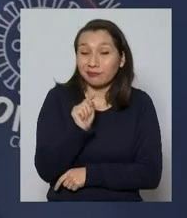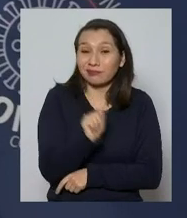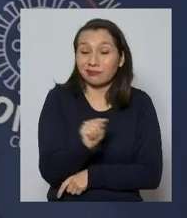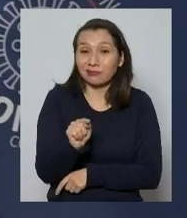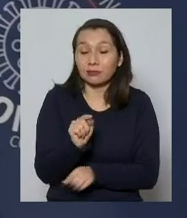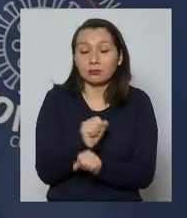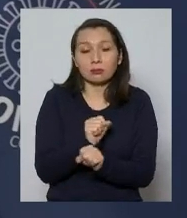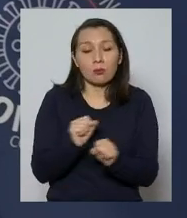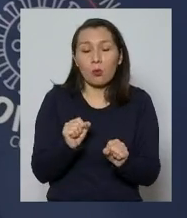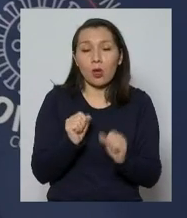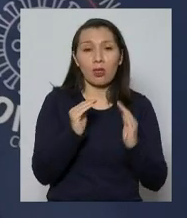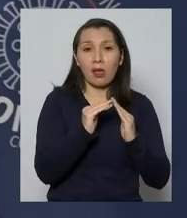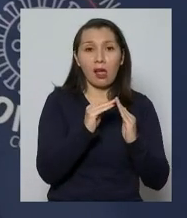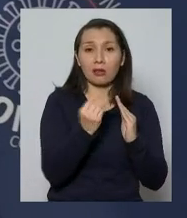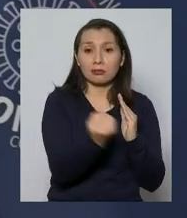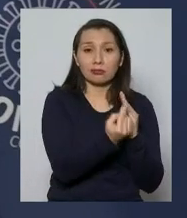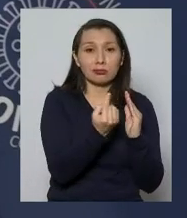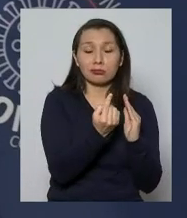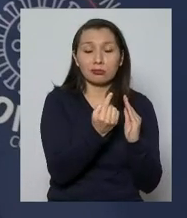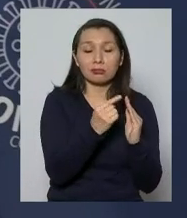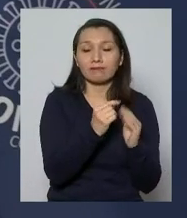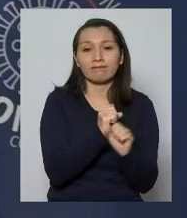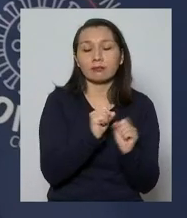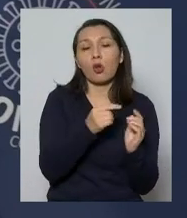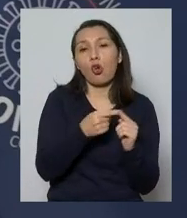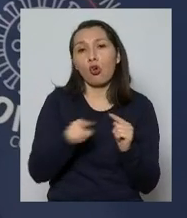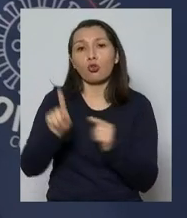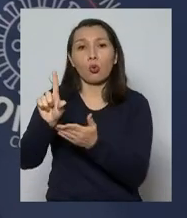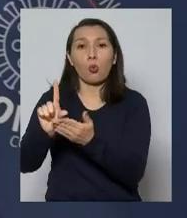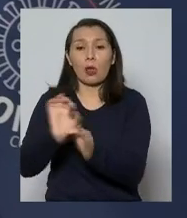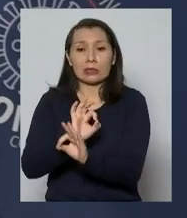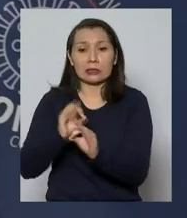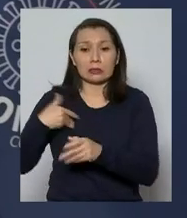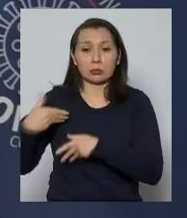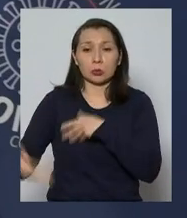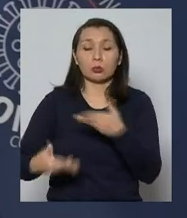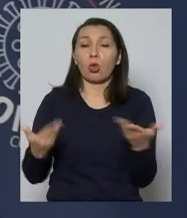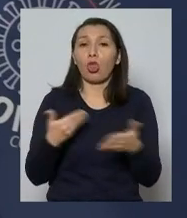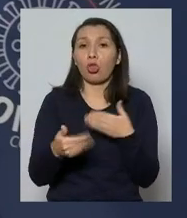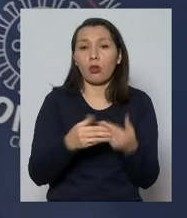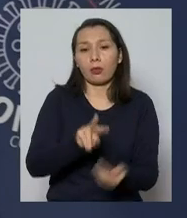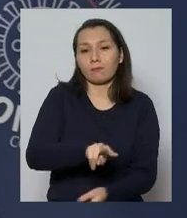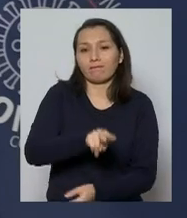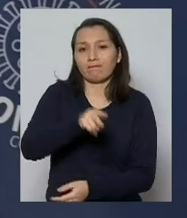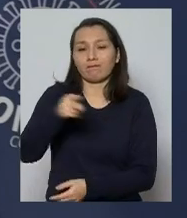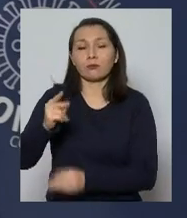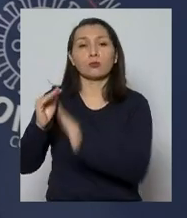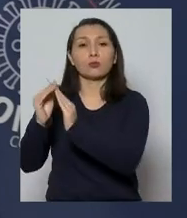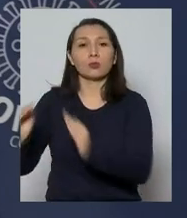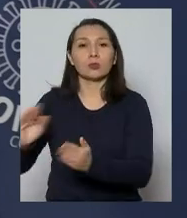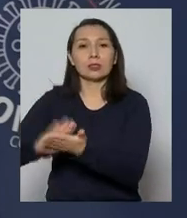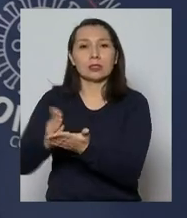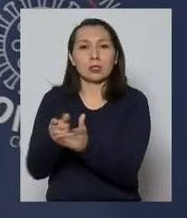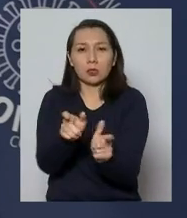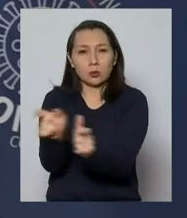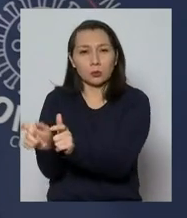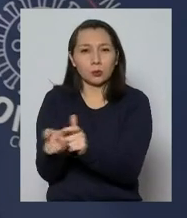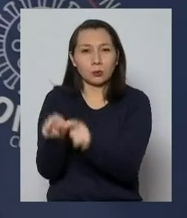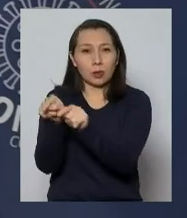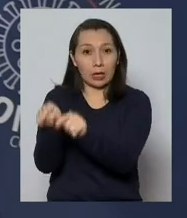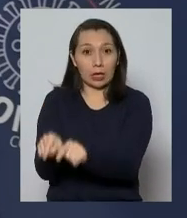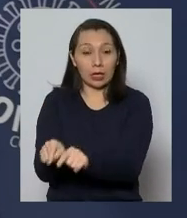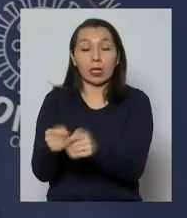personas que tienen que cumplir el aislamiento para no contagiar a otros en residencias sanitarias